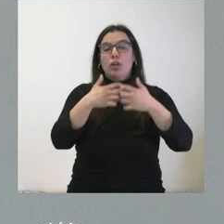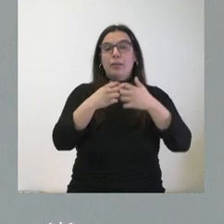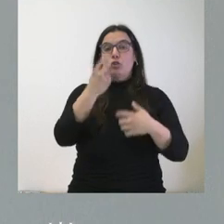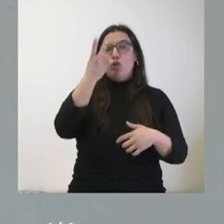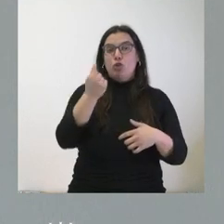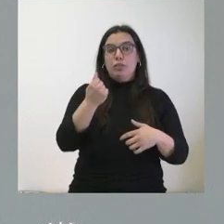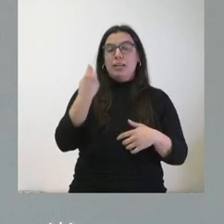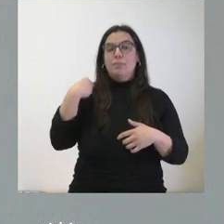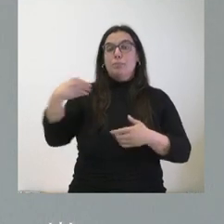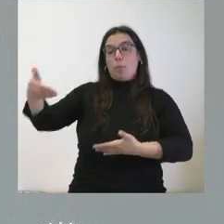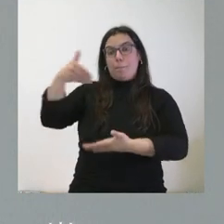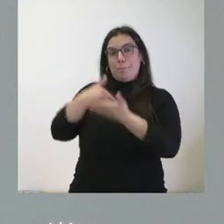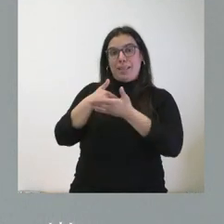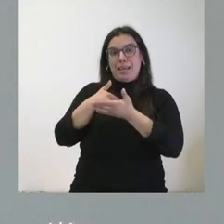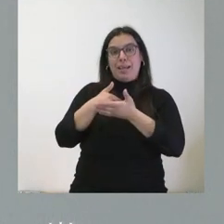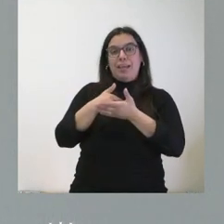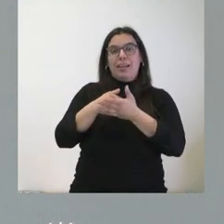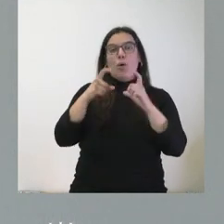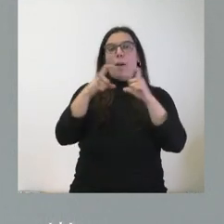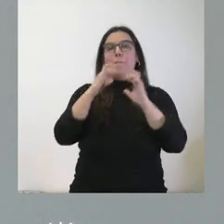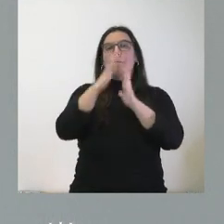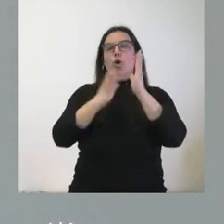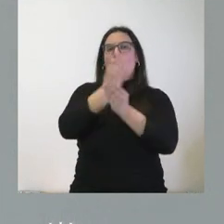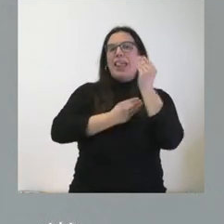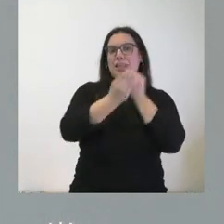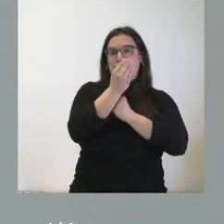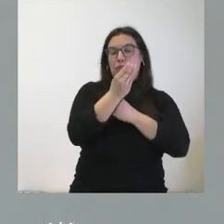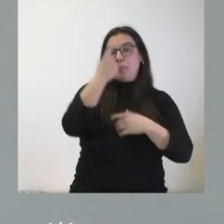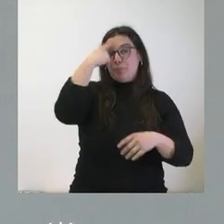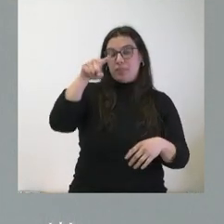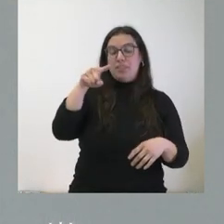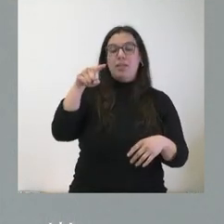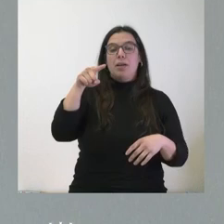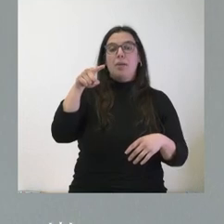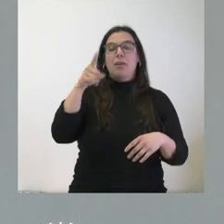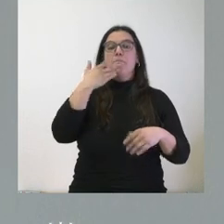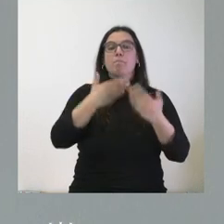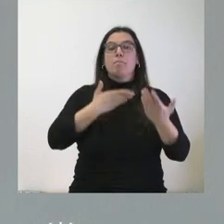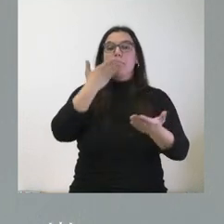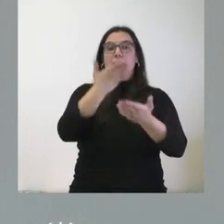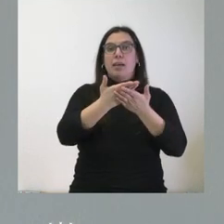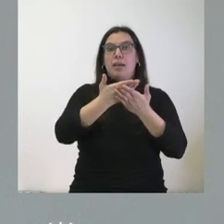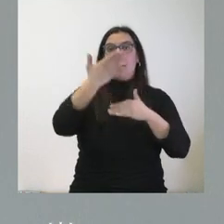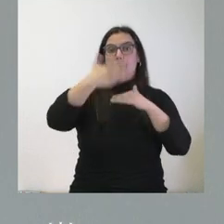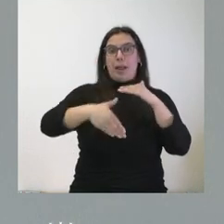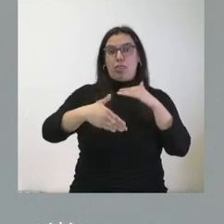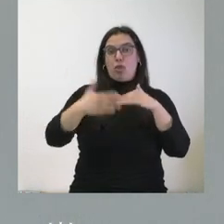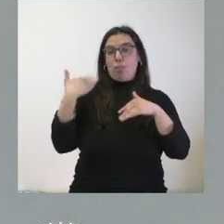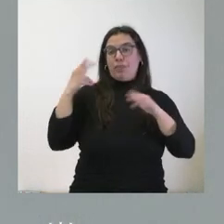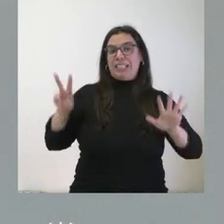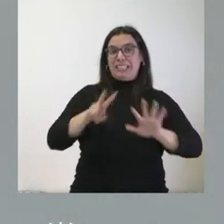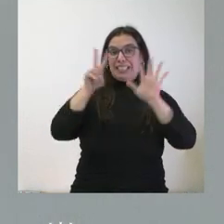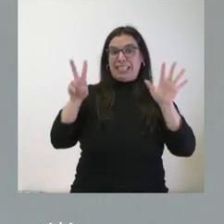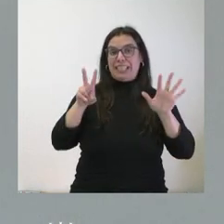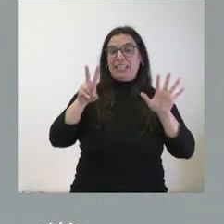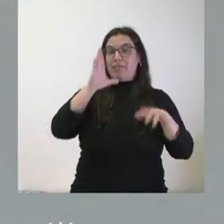solicitud del bononacimiento. Saben ustedes que el plazo de solicitud comenzó el 7 de febrero,